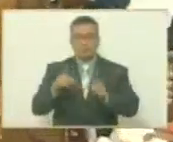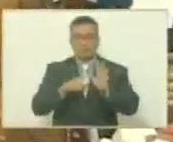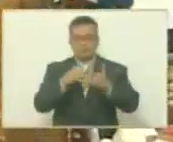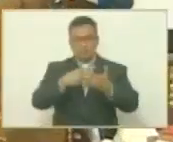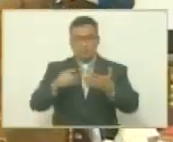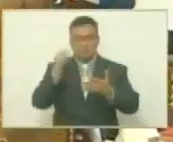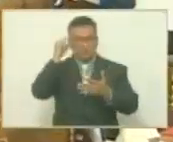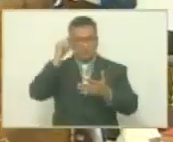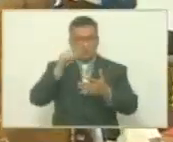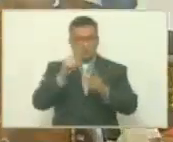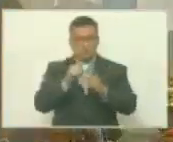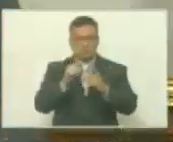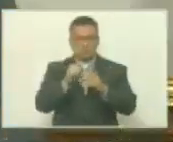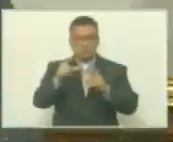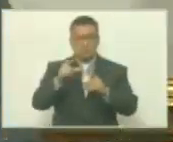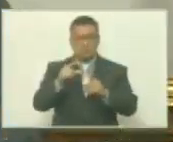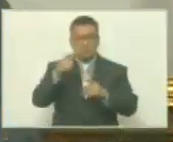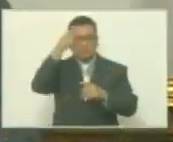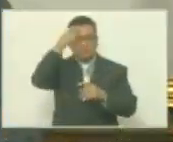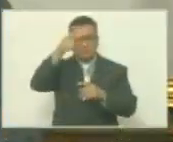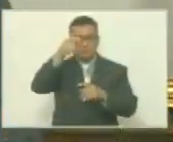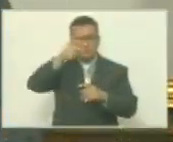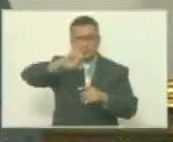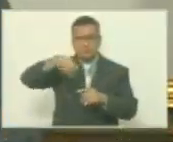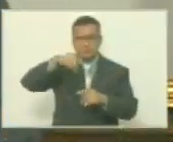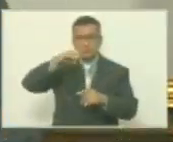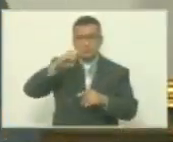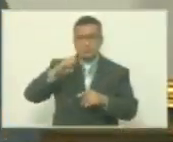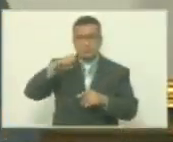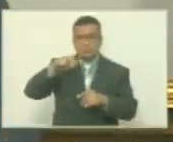palabra a la diputada por el Estado Falcón, Jennifer Garbet.